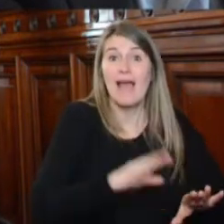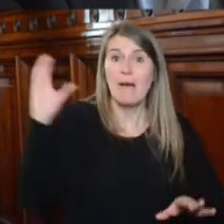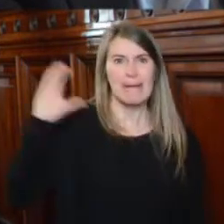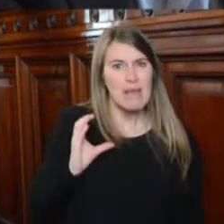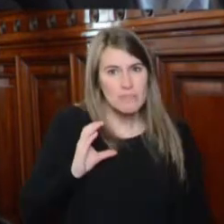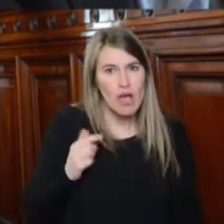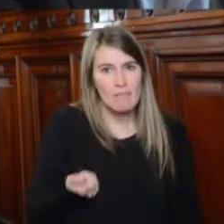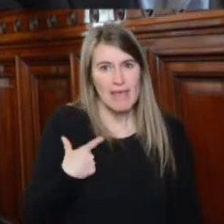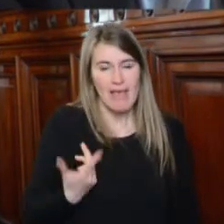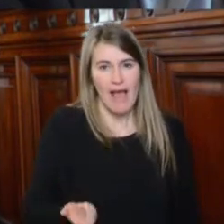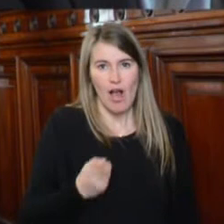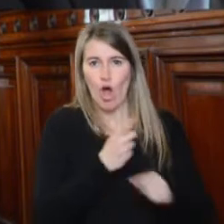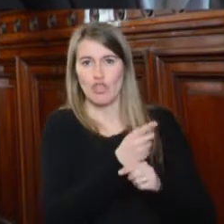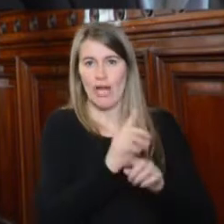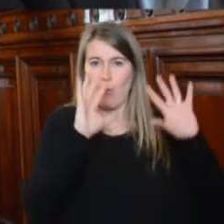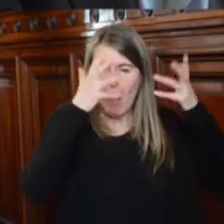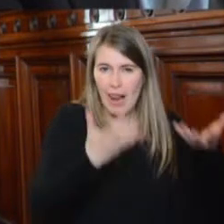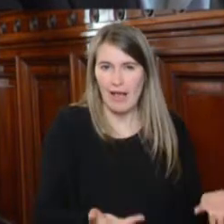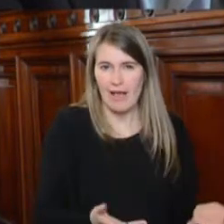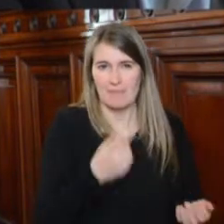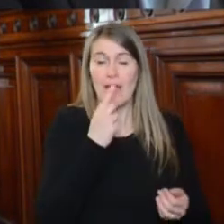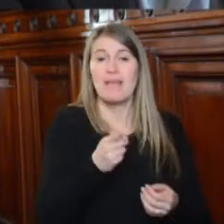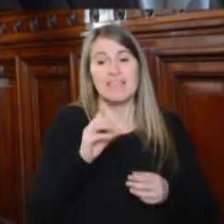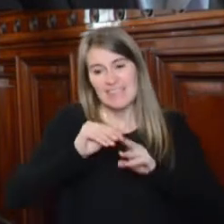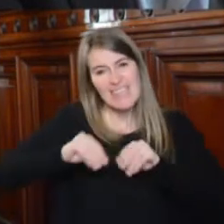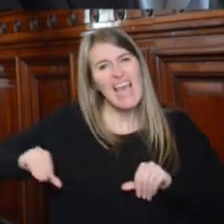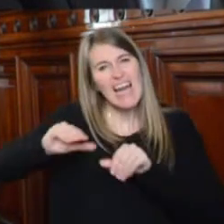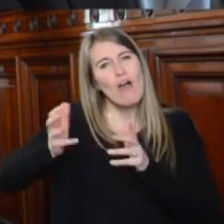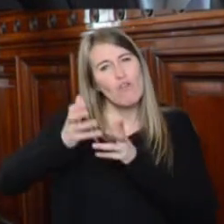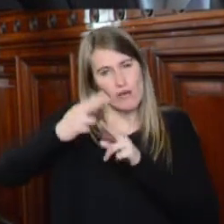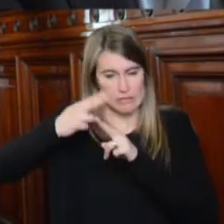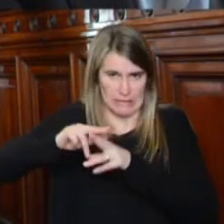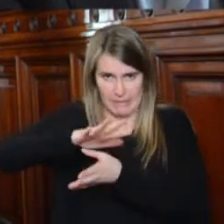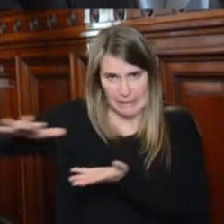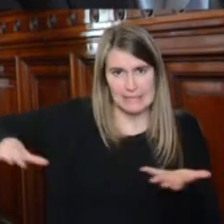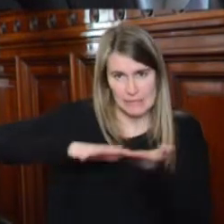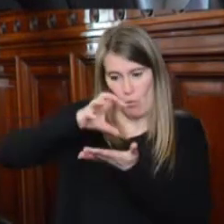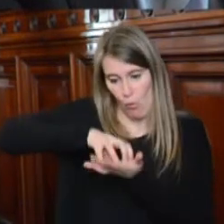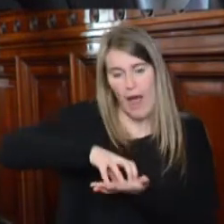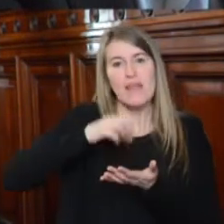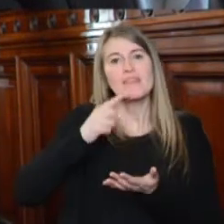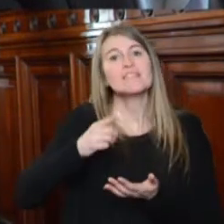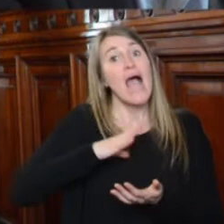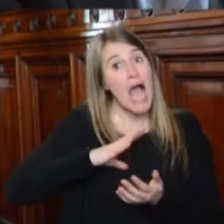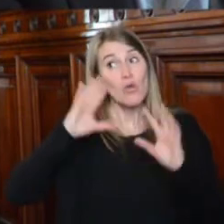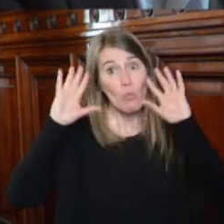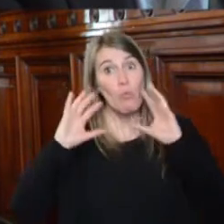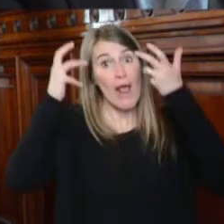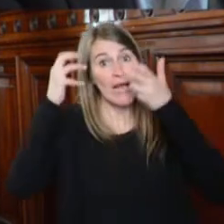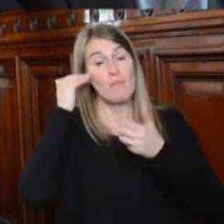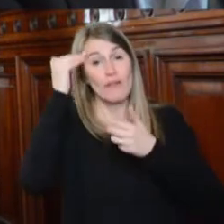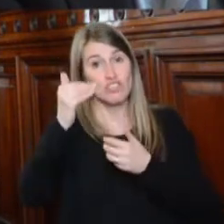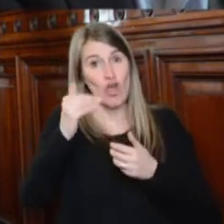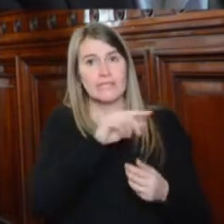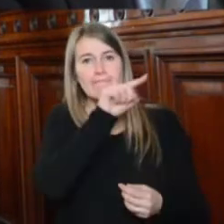paritaria, el Estado Provincial de Tierra del Fuego contrató trabajadores temporales para el reemplazo de los docentes en huelga accionar ilícito.